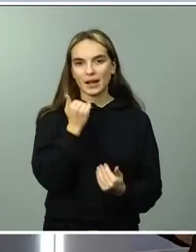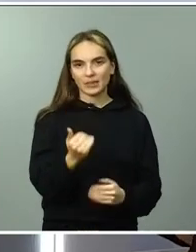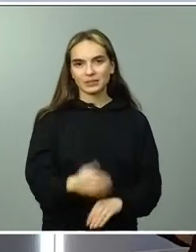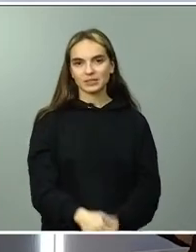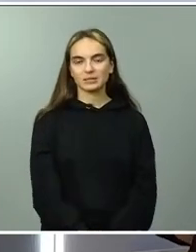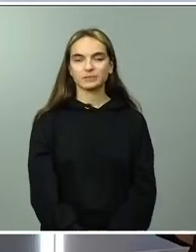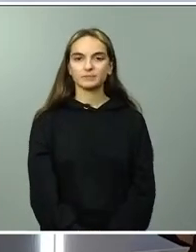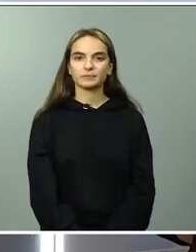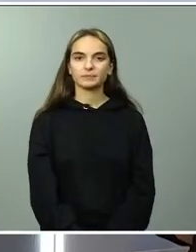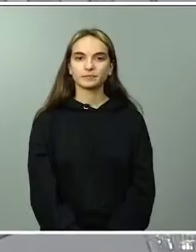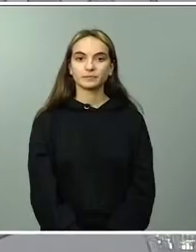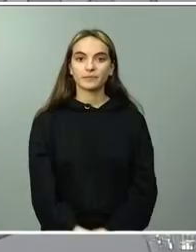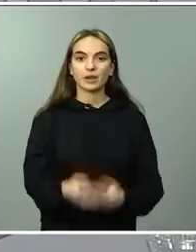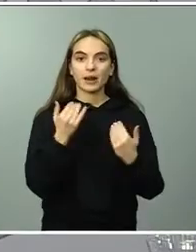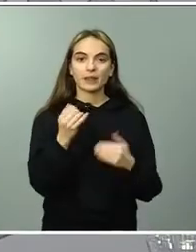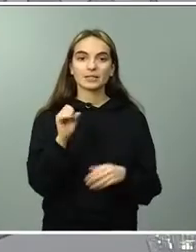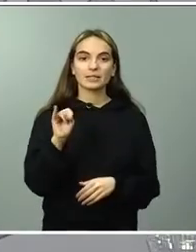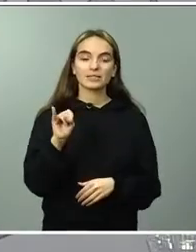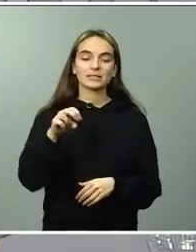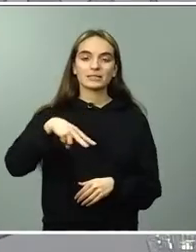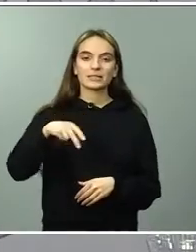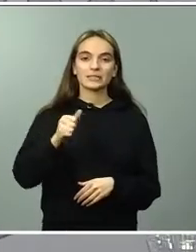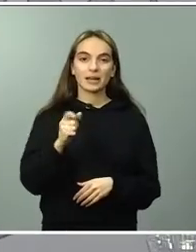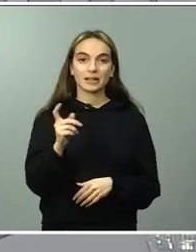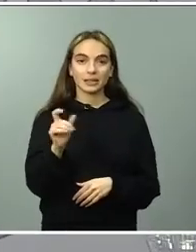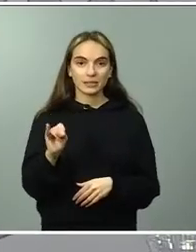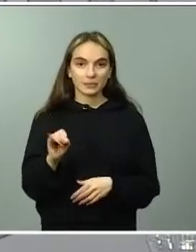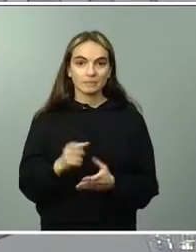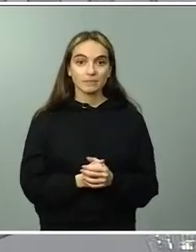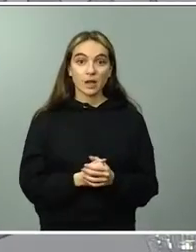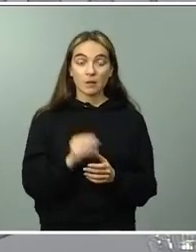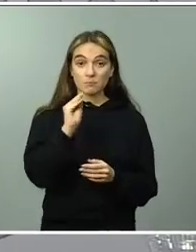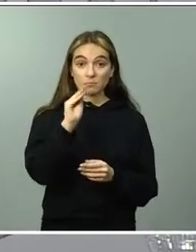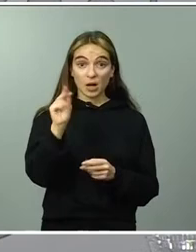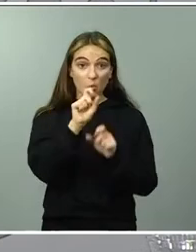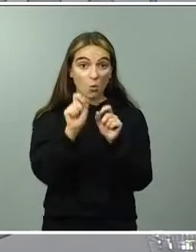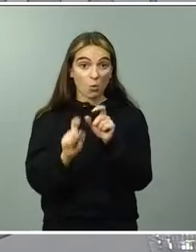Gracias, Iñaki. Creo que me ha planteado cuatro preguntas. sí.